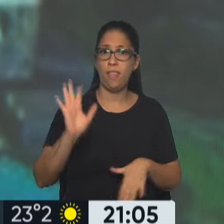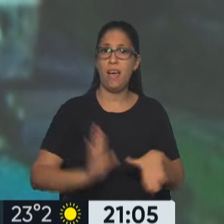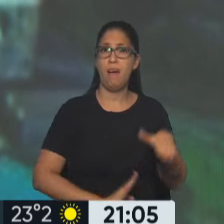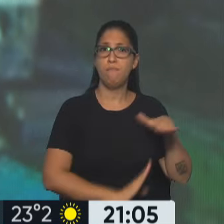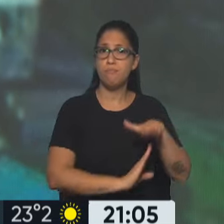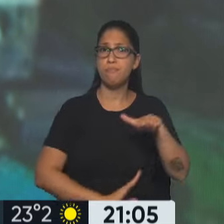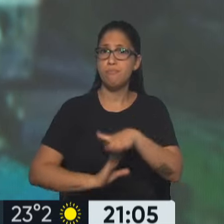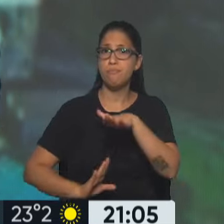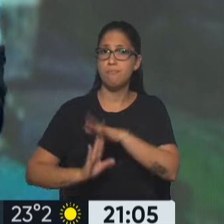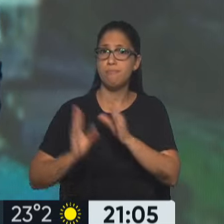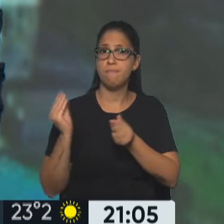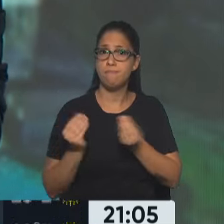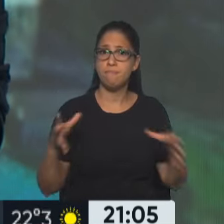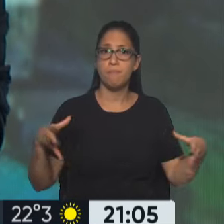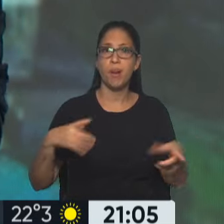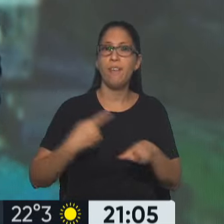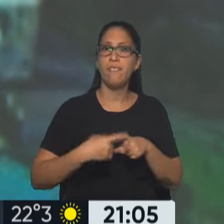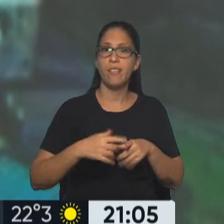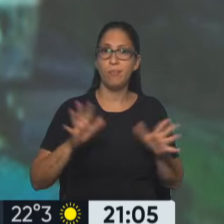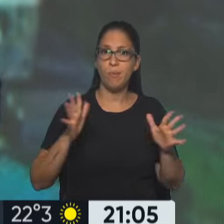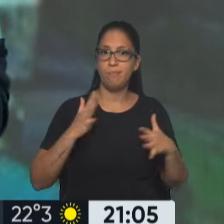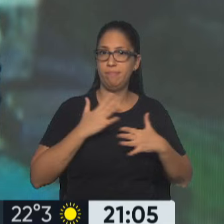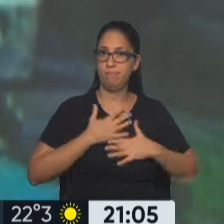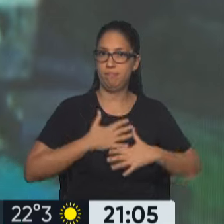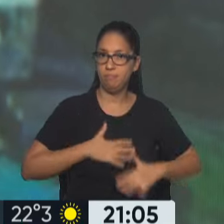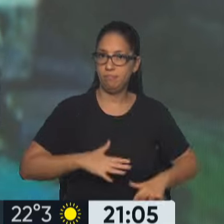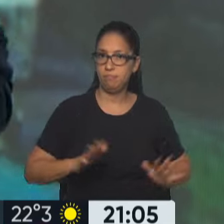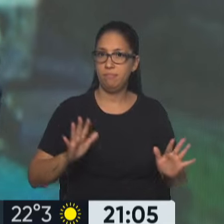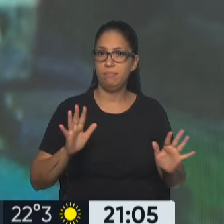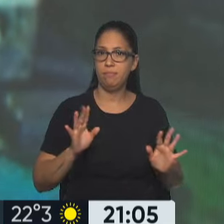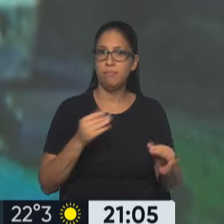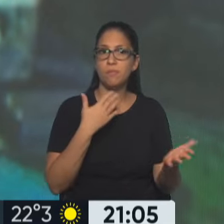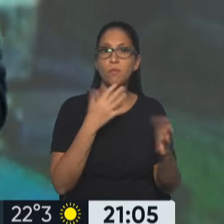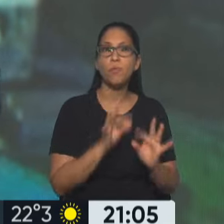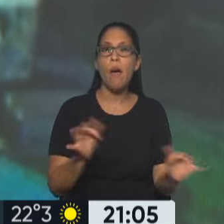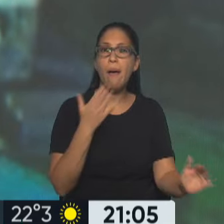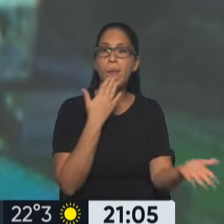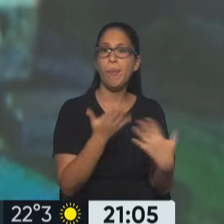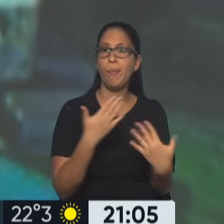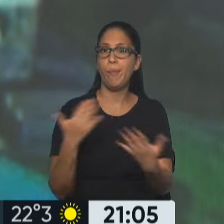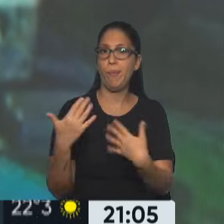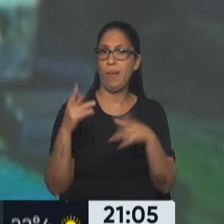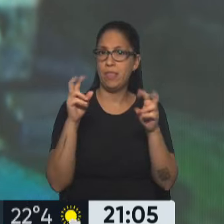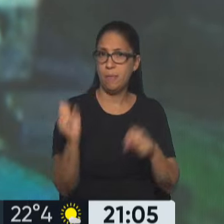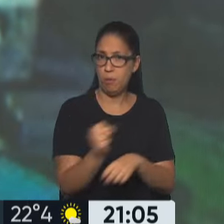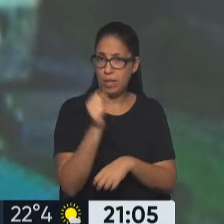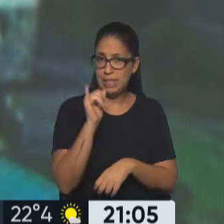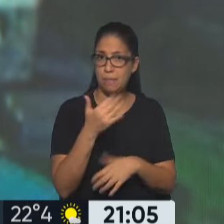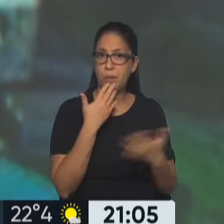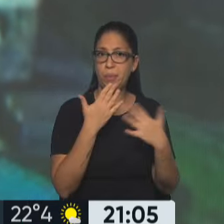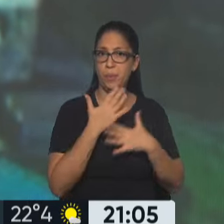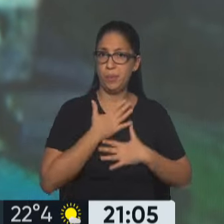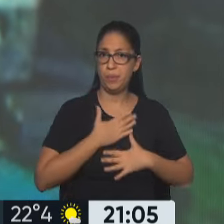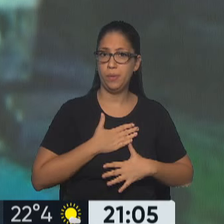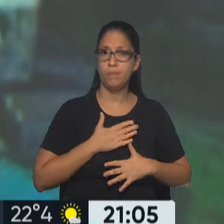en un evento más distendido, ¿no? Más de charlas en las que se hablan temas muy importantes. ¿Y cuáles son las